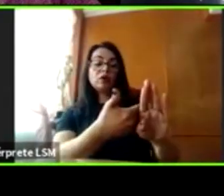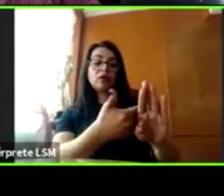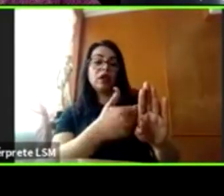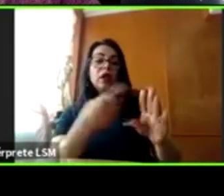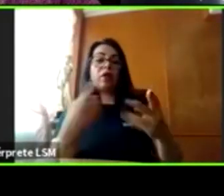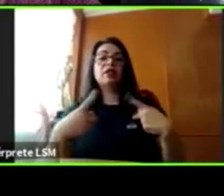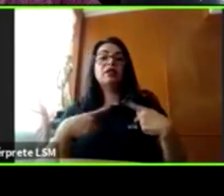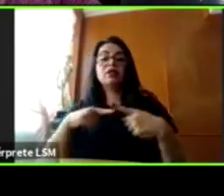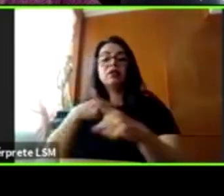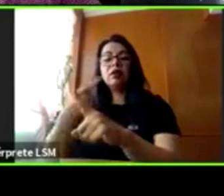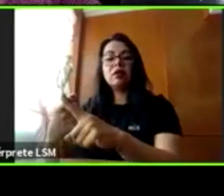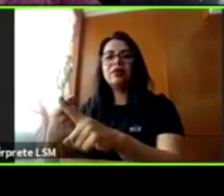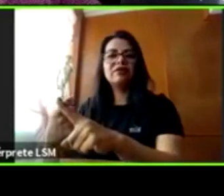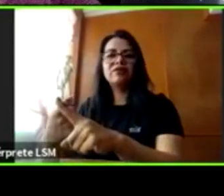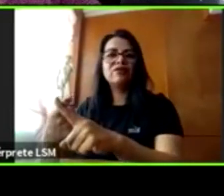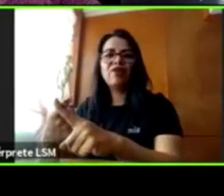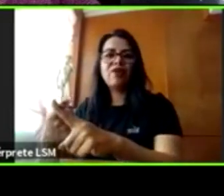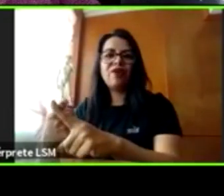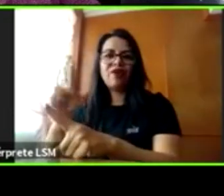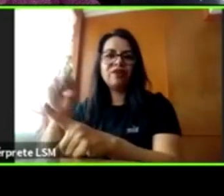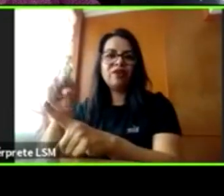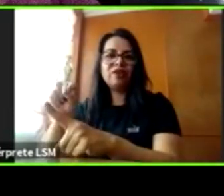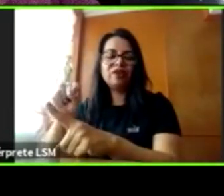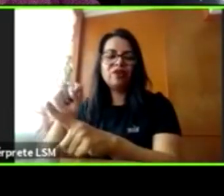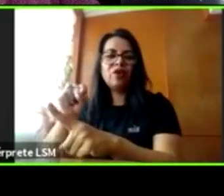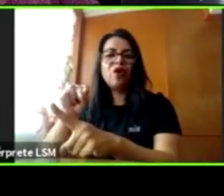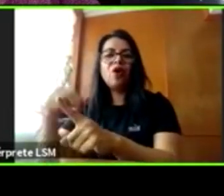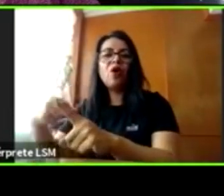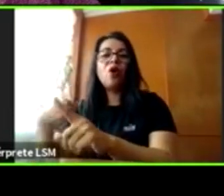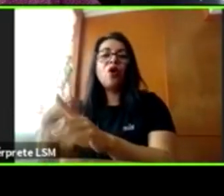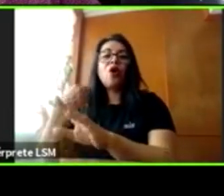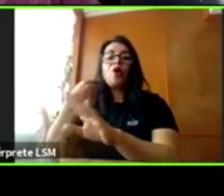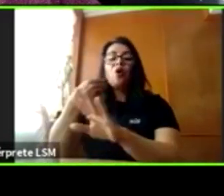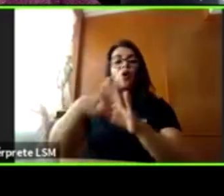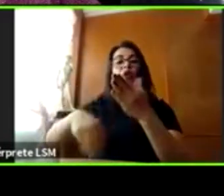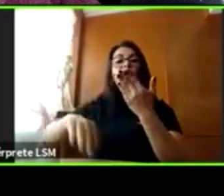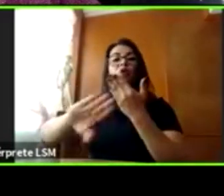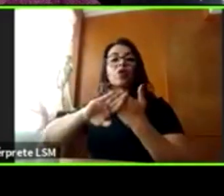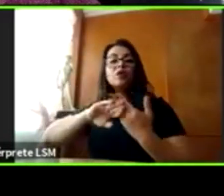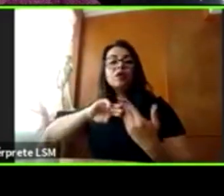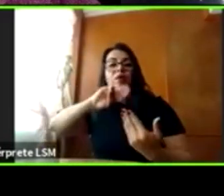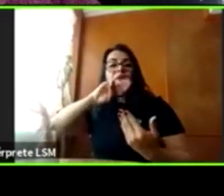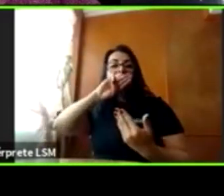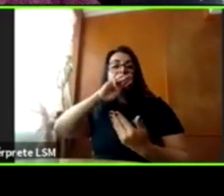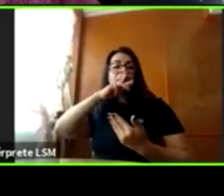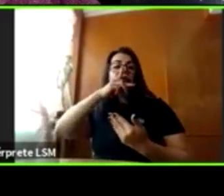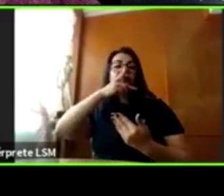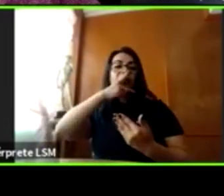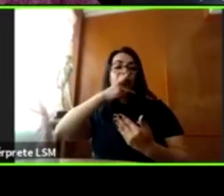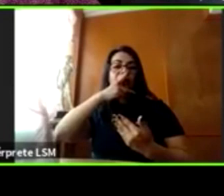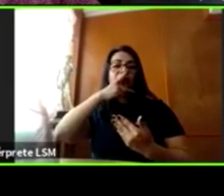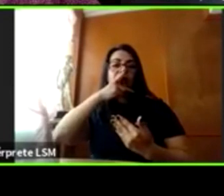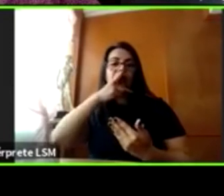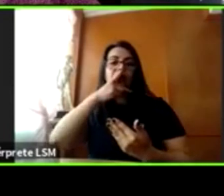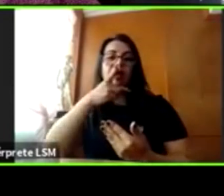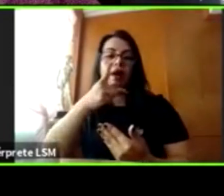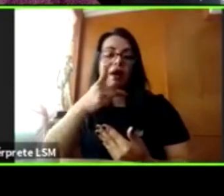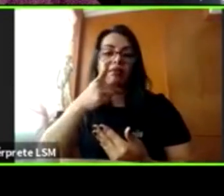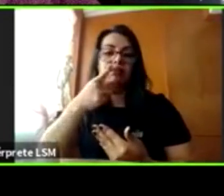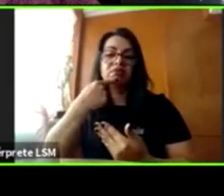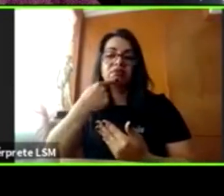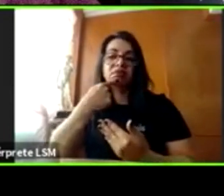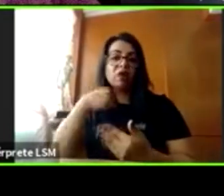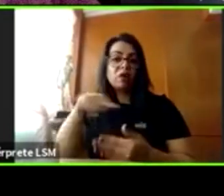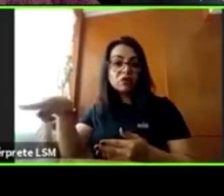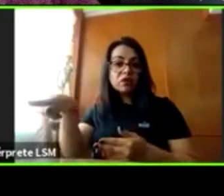silenciosos que se dieron cuenta de esto y no hicieron nada. Yo no se trata de acusar a nadie. Comprendo